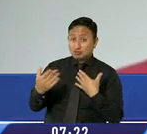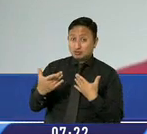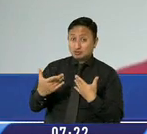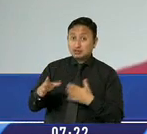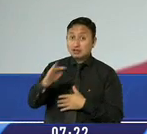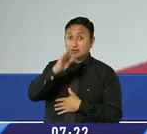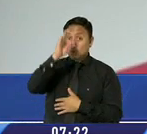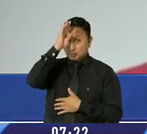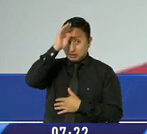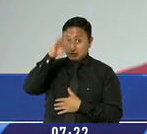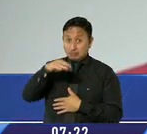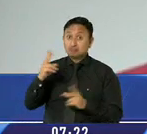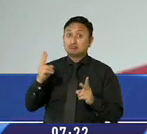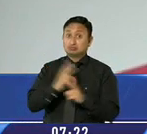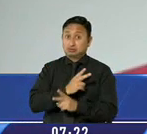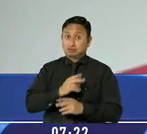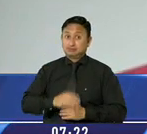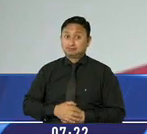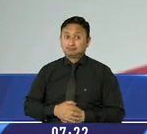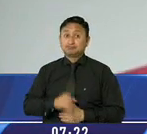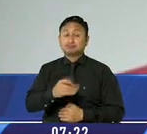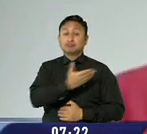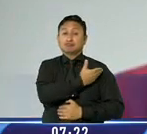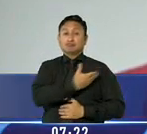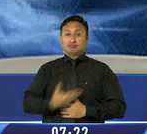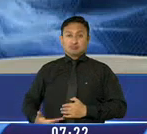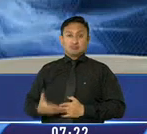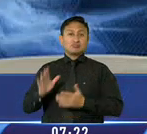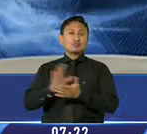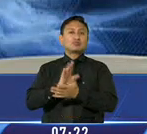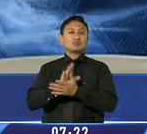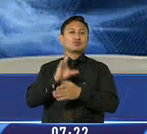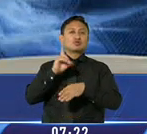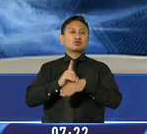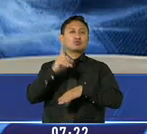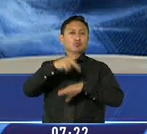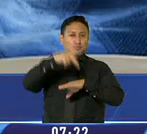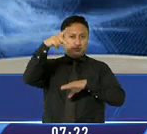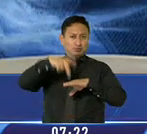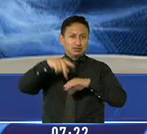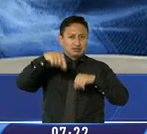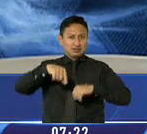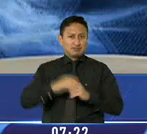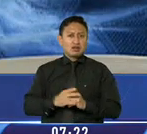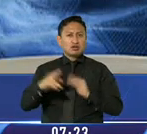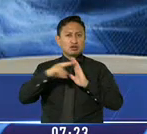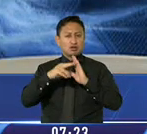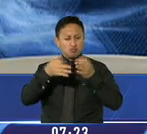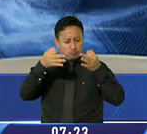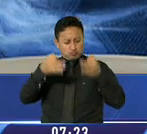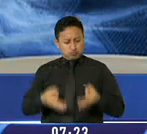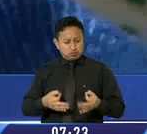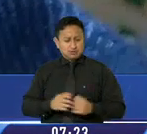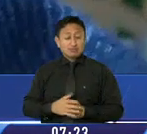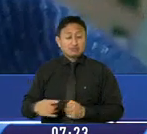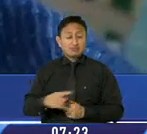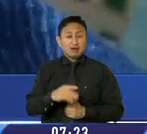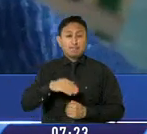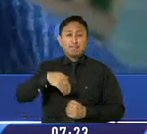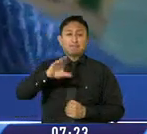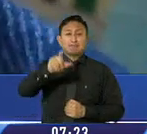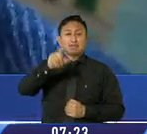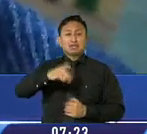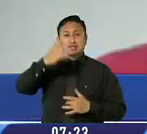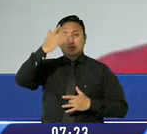al sistema sanitario. Para el presidente del Colegio de Médicos de Pichincha, se deben tomar medidas más drásticas ante el incremento de